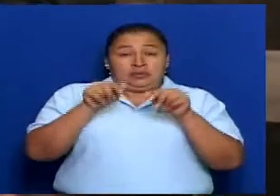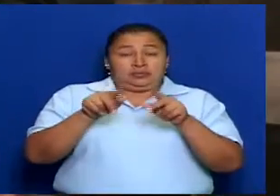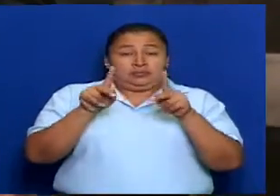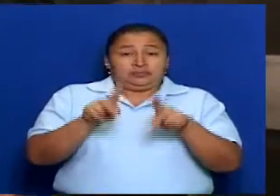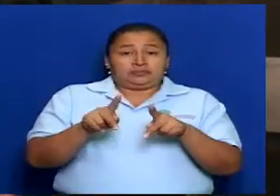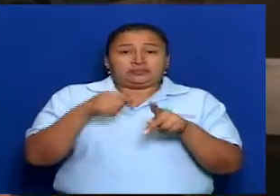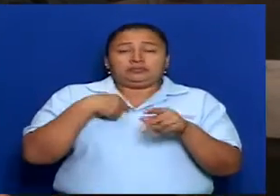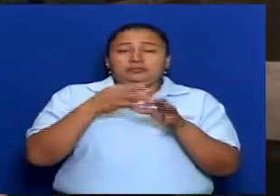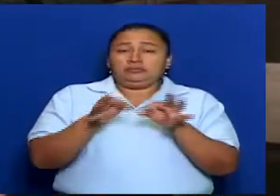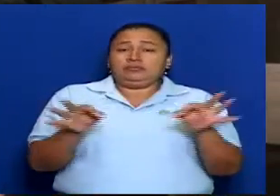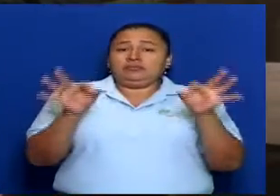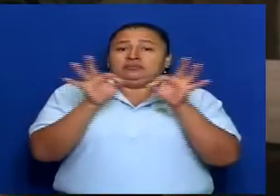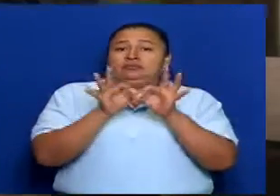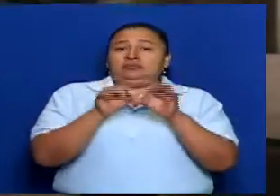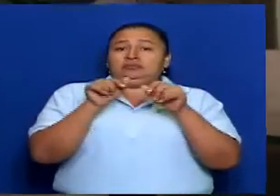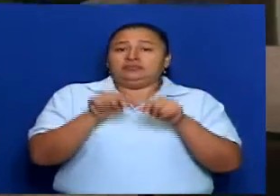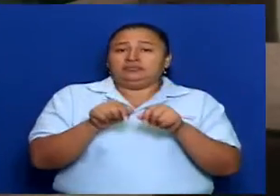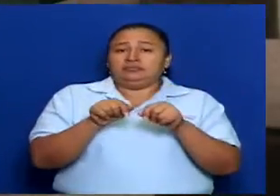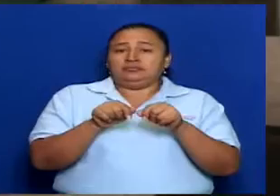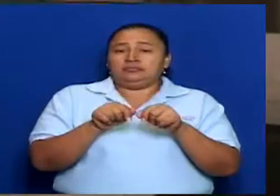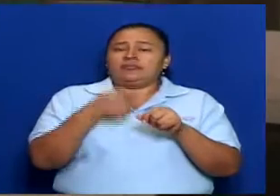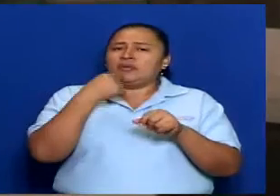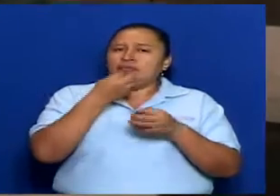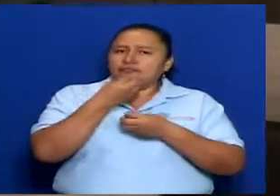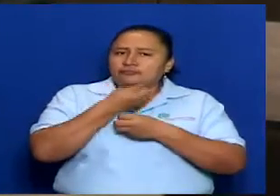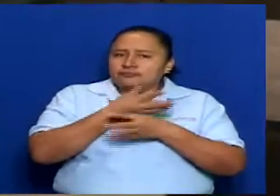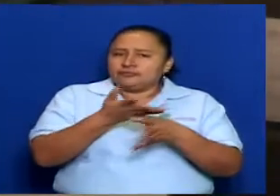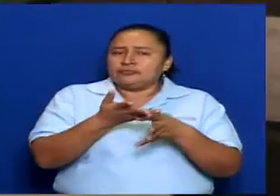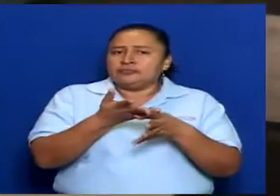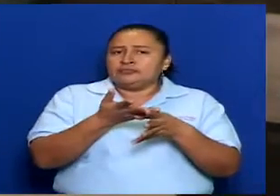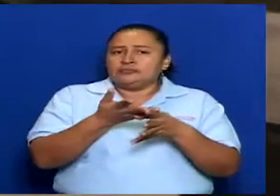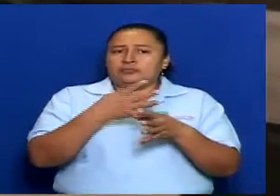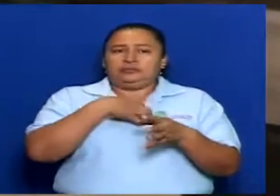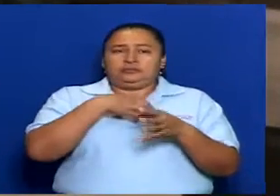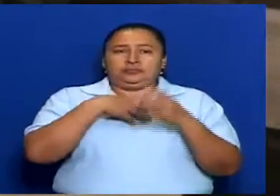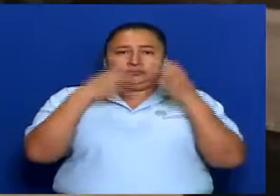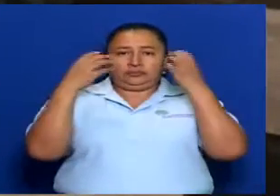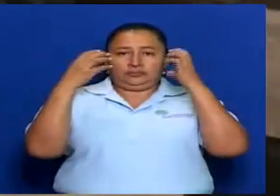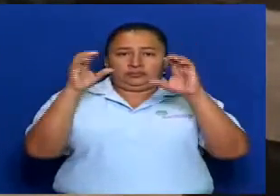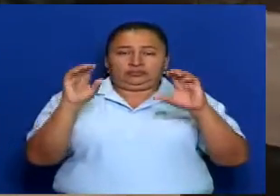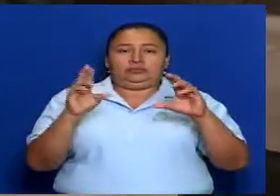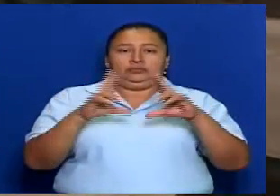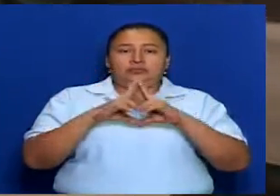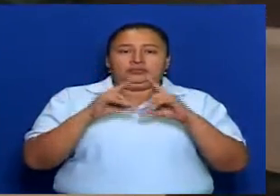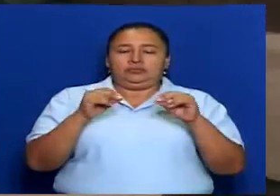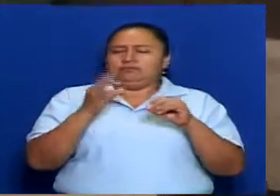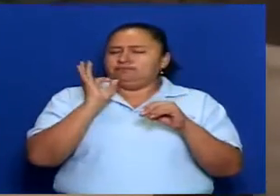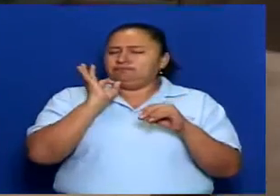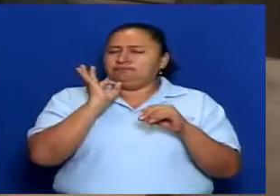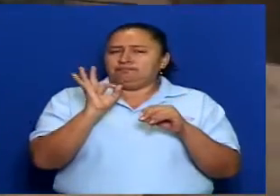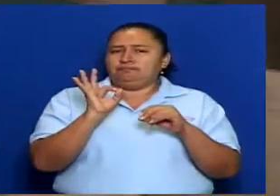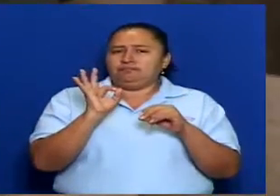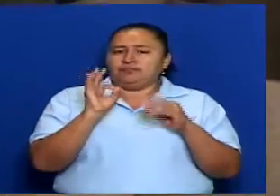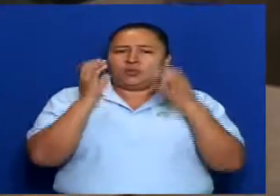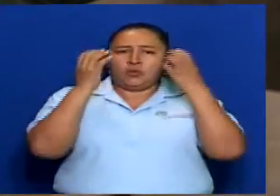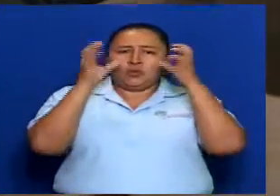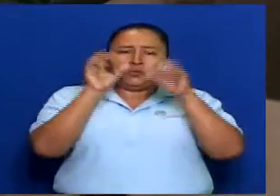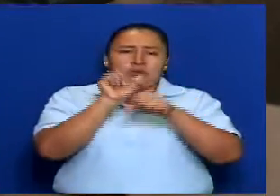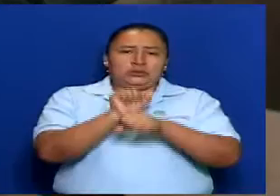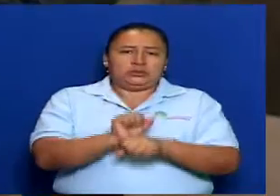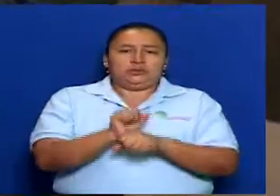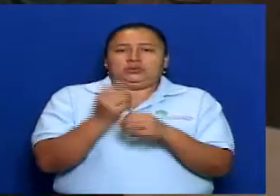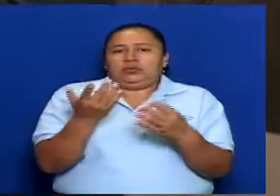Y es importante porque es divulgar nuestra cultura. Nicaragua es rico en cultura, tradiciones,